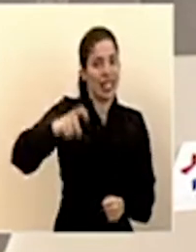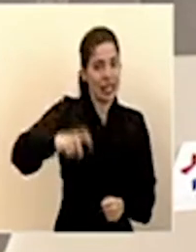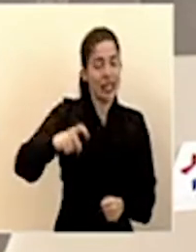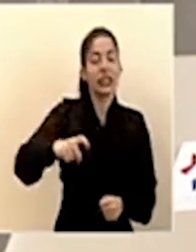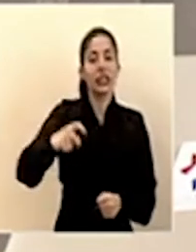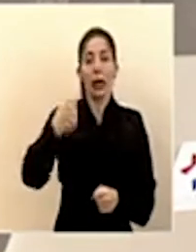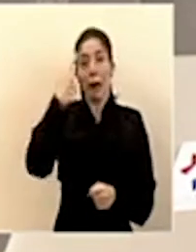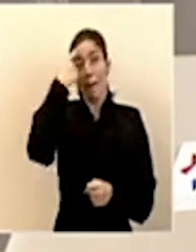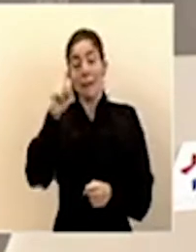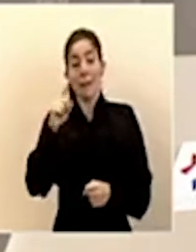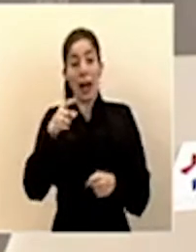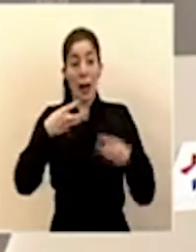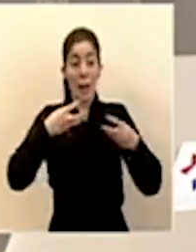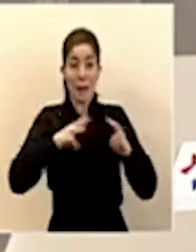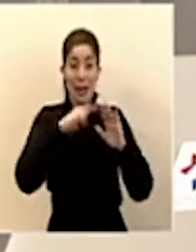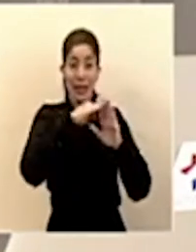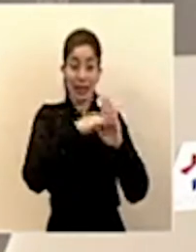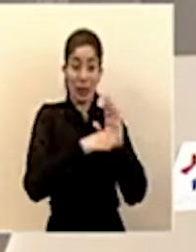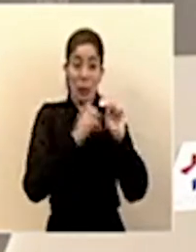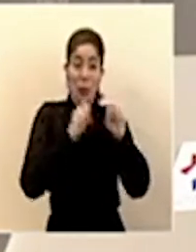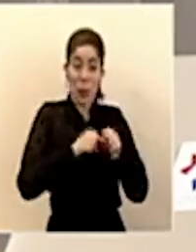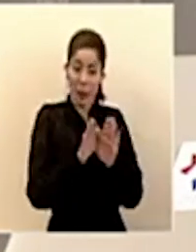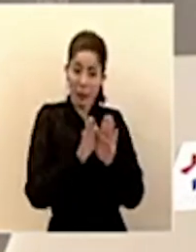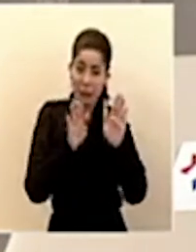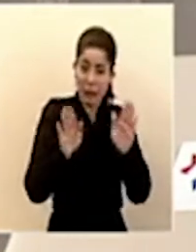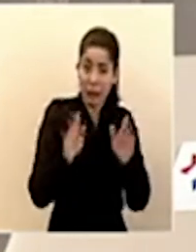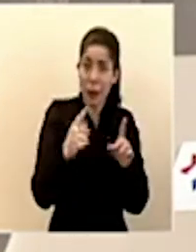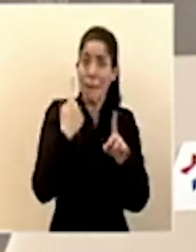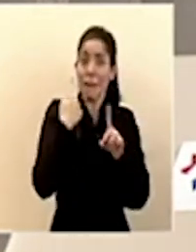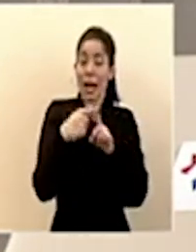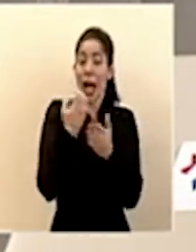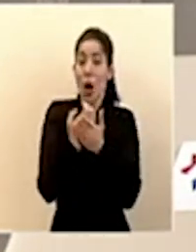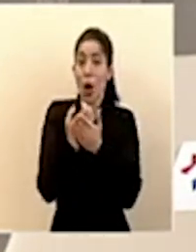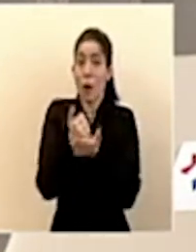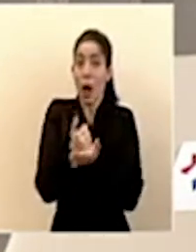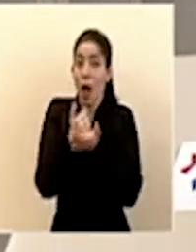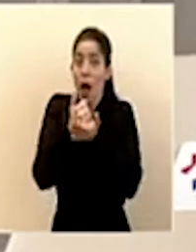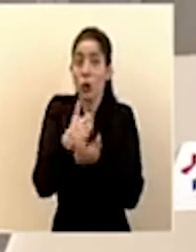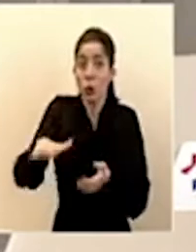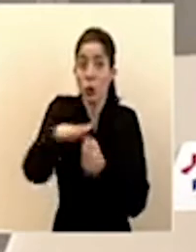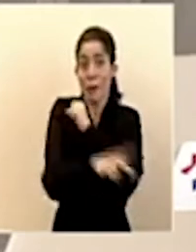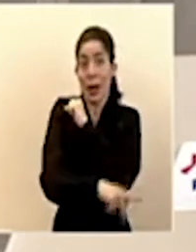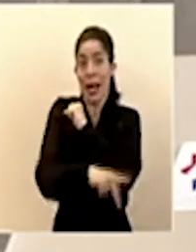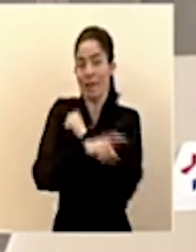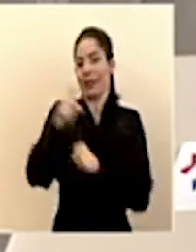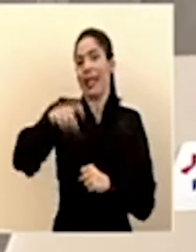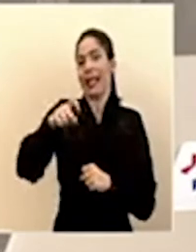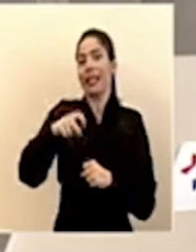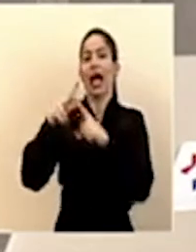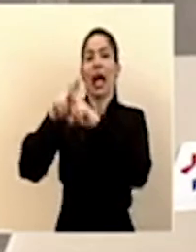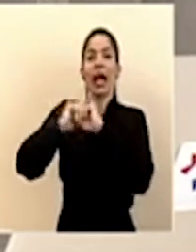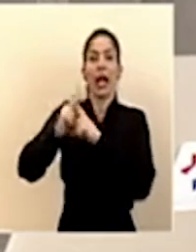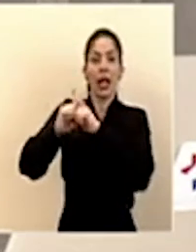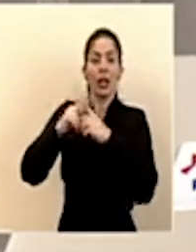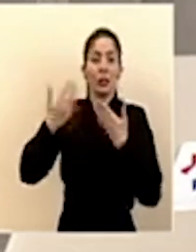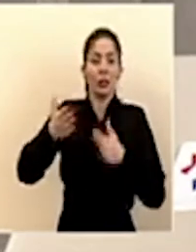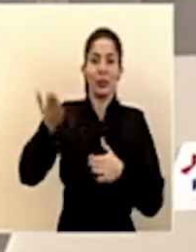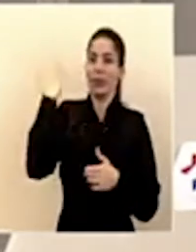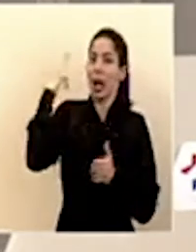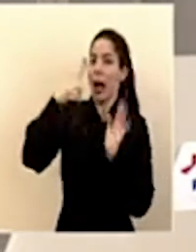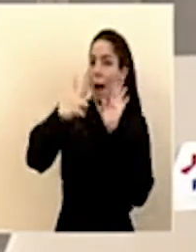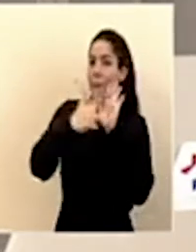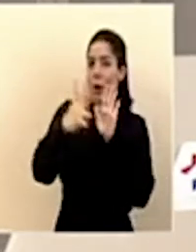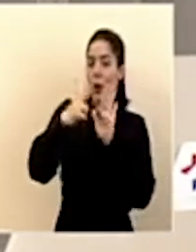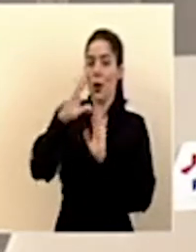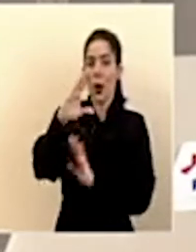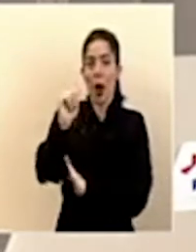ampliar estas medidas y para dar sostenibilidad económica al país, la aprobación de créditos, como ya fue aprobado el de la